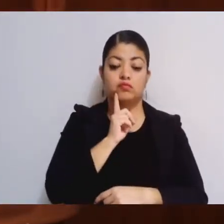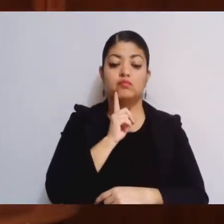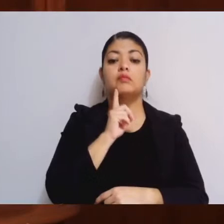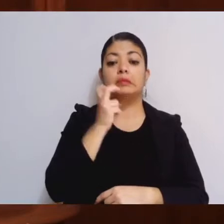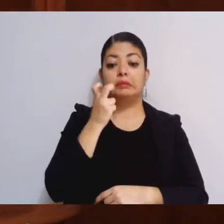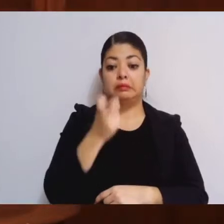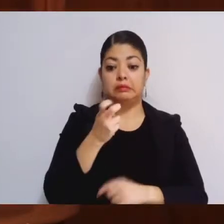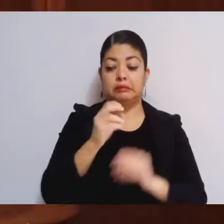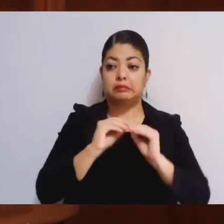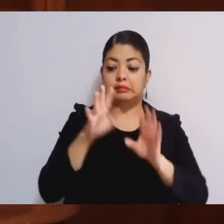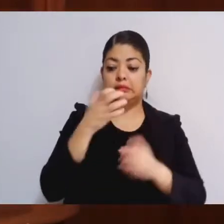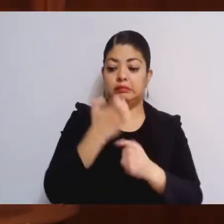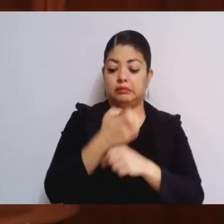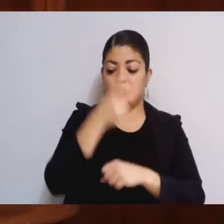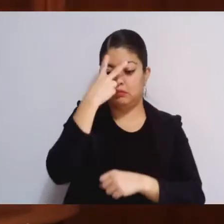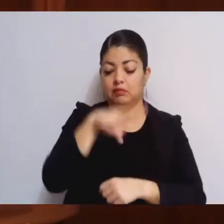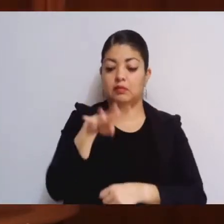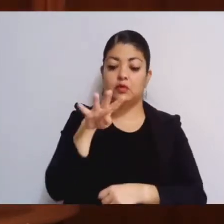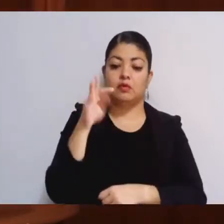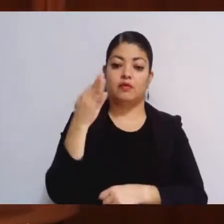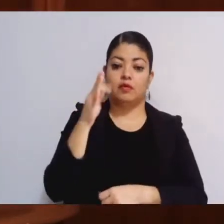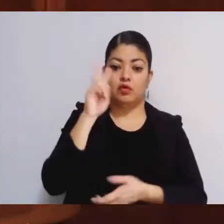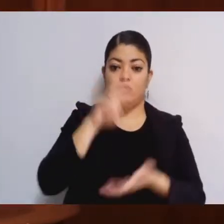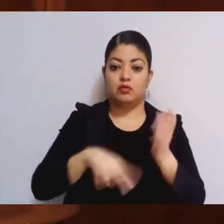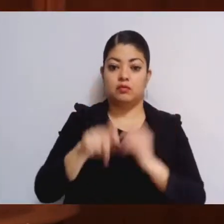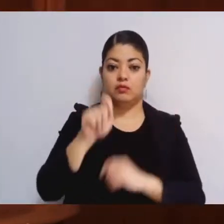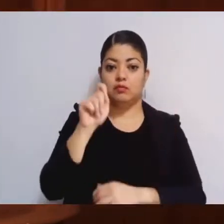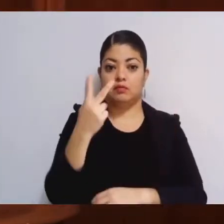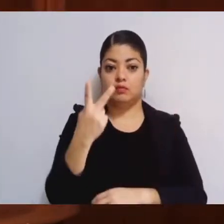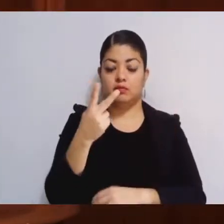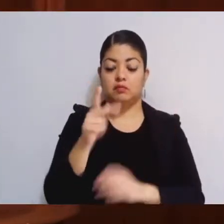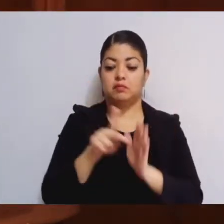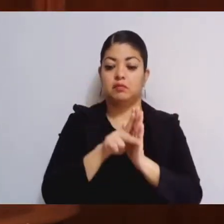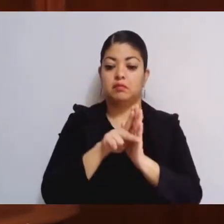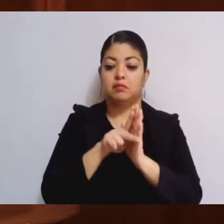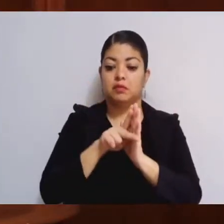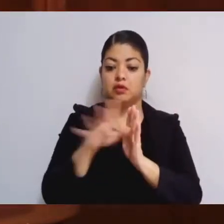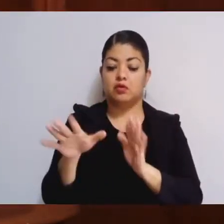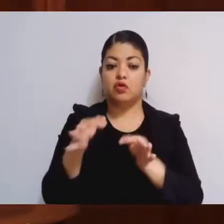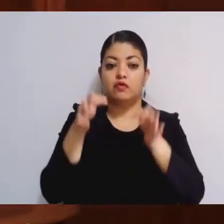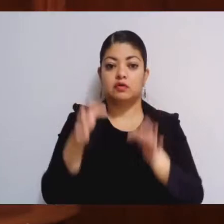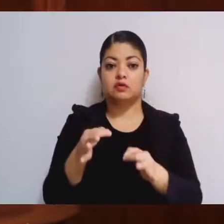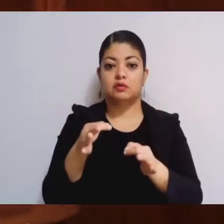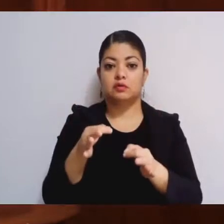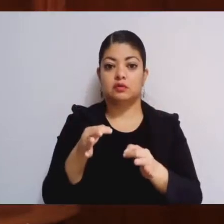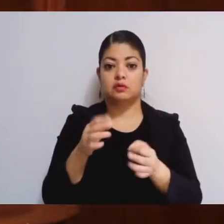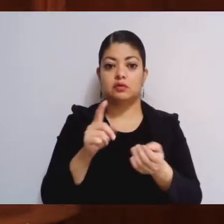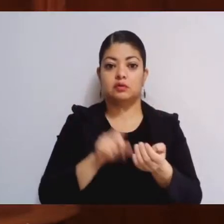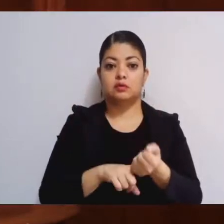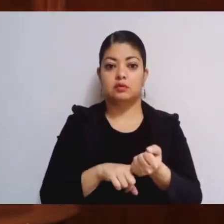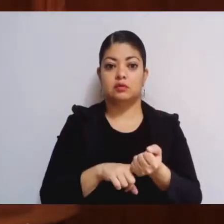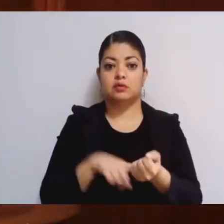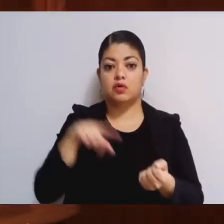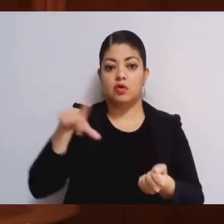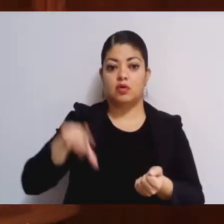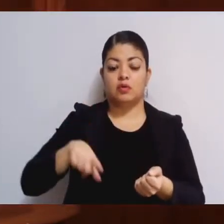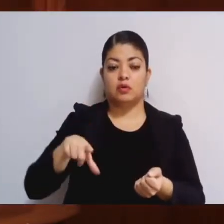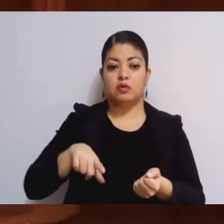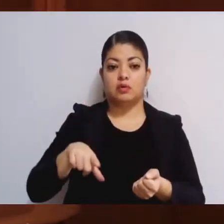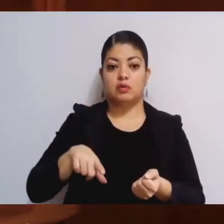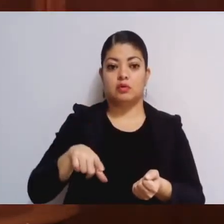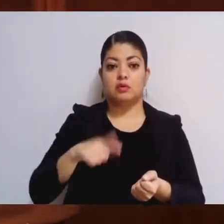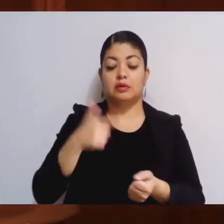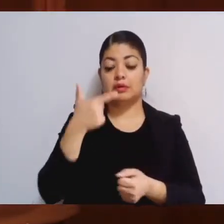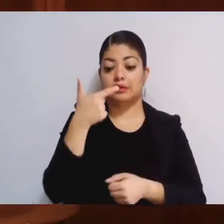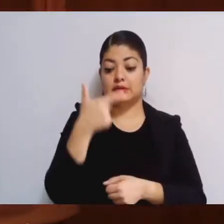fue publicado el 19 de febrero del 2022 en el periódico oficial Gaceta de Gobierno. Siete, en